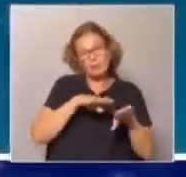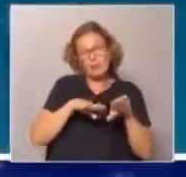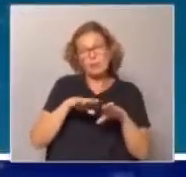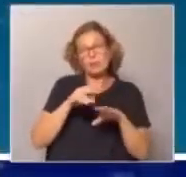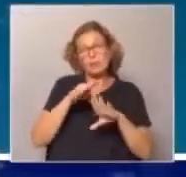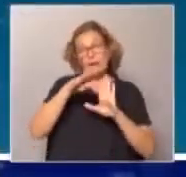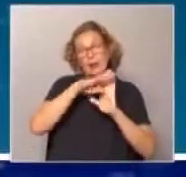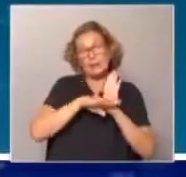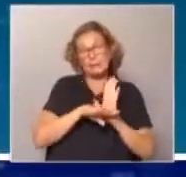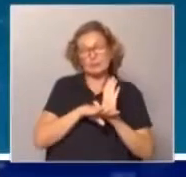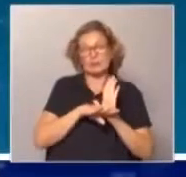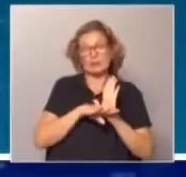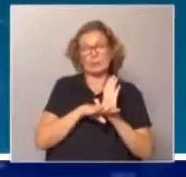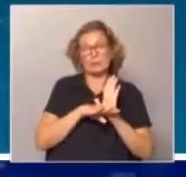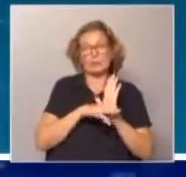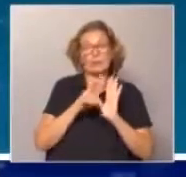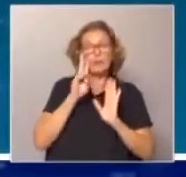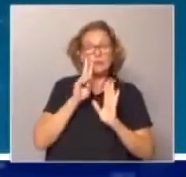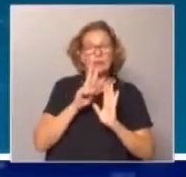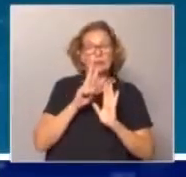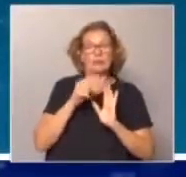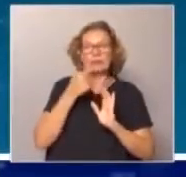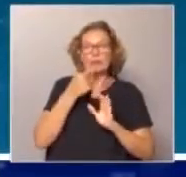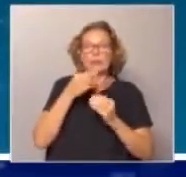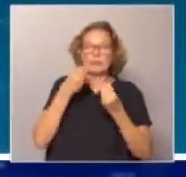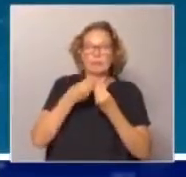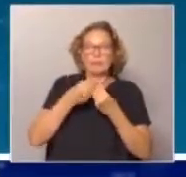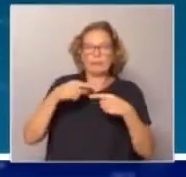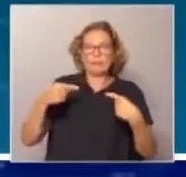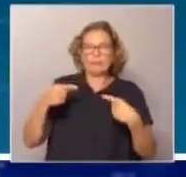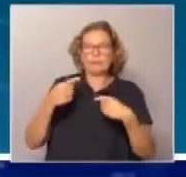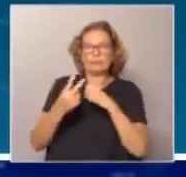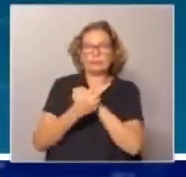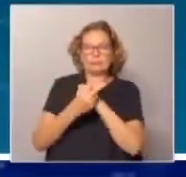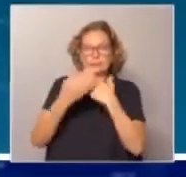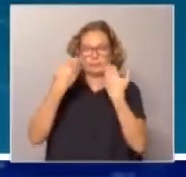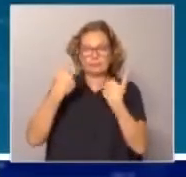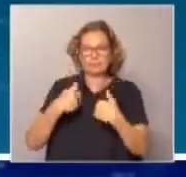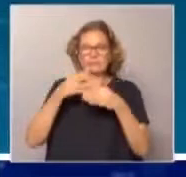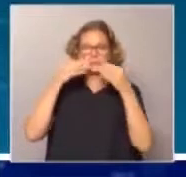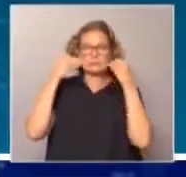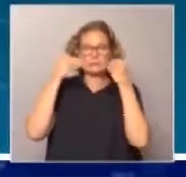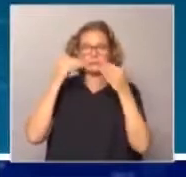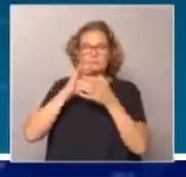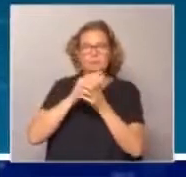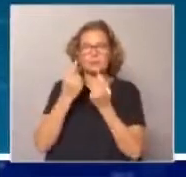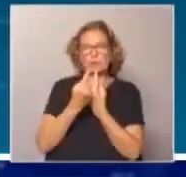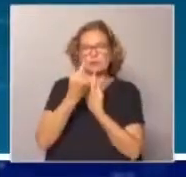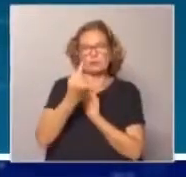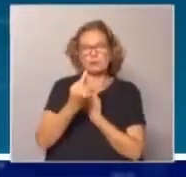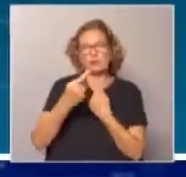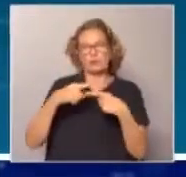medidas son estas que hemos venido reiterando tantas veces que tienen que ver con los cuidados personales, con el tapabocas, con la distancia.